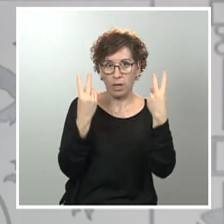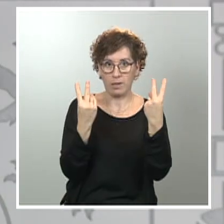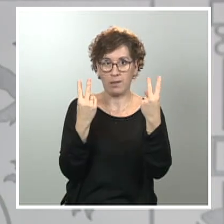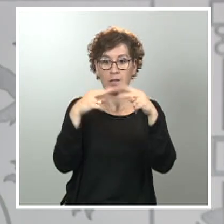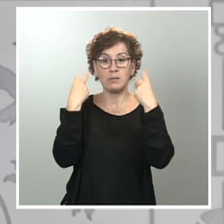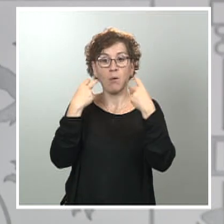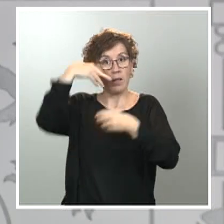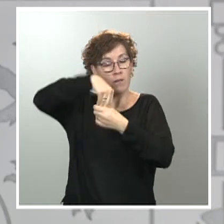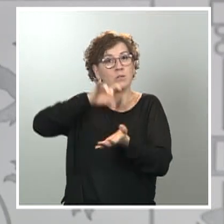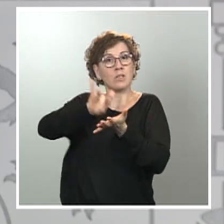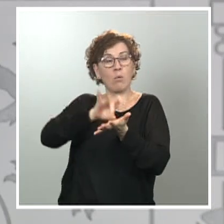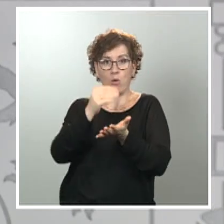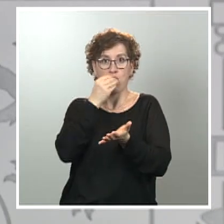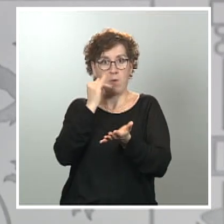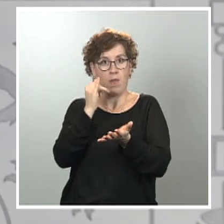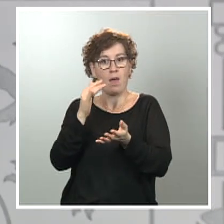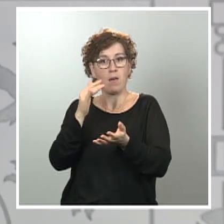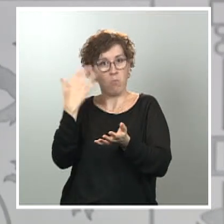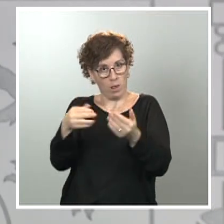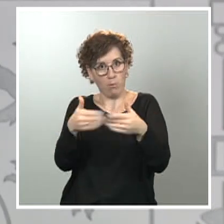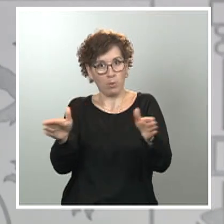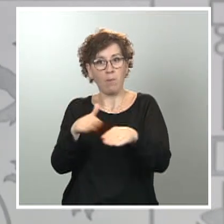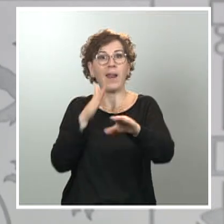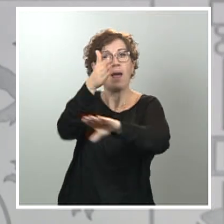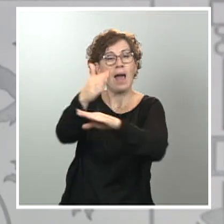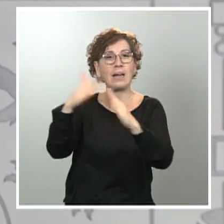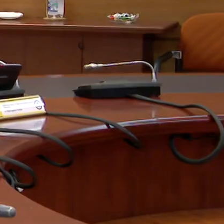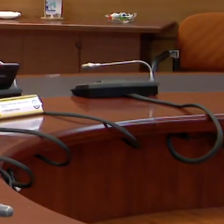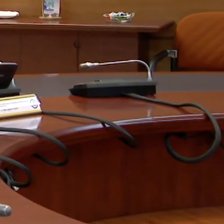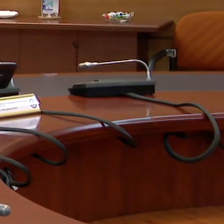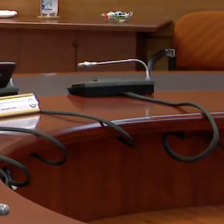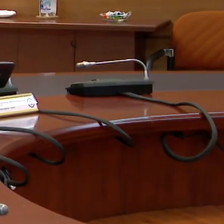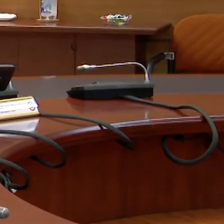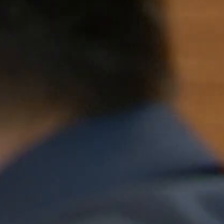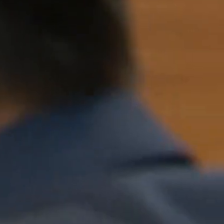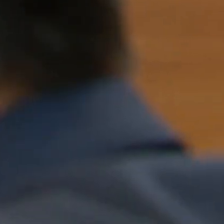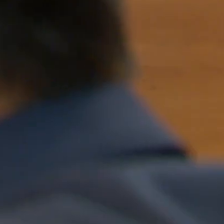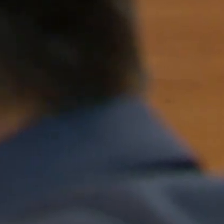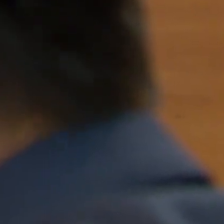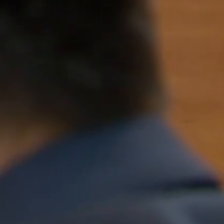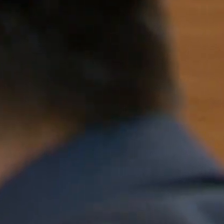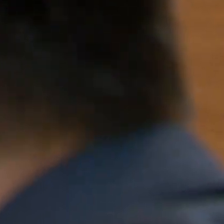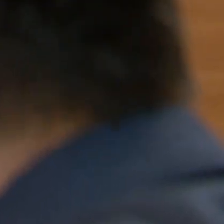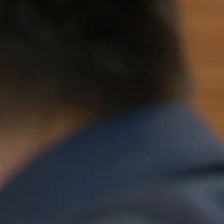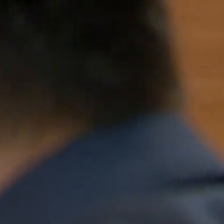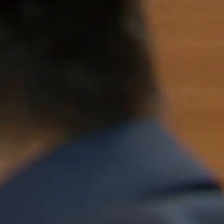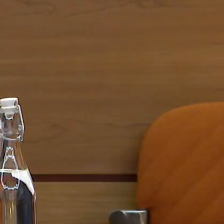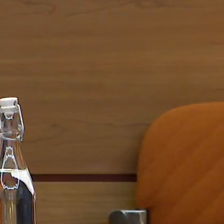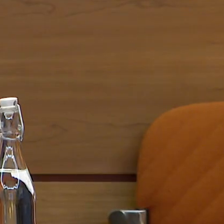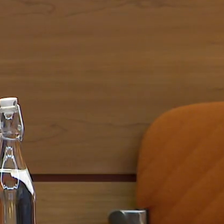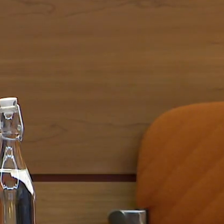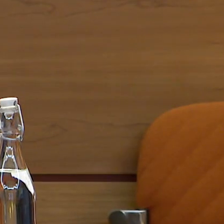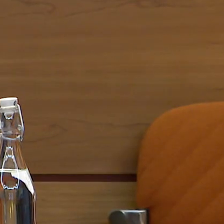para poder llevar a domicilio sin consumo en el local. El curso escolar comenzará en septiembre.